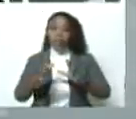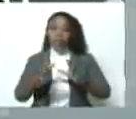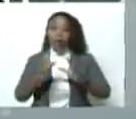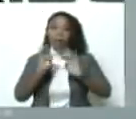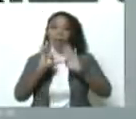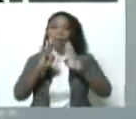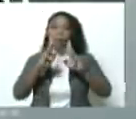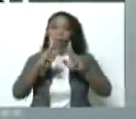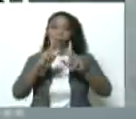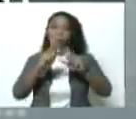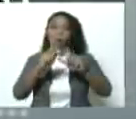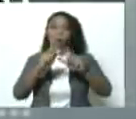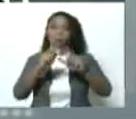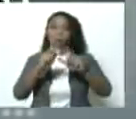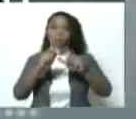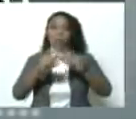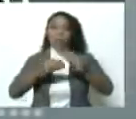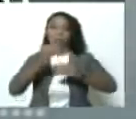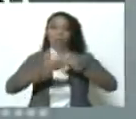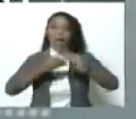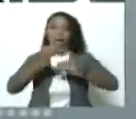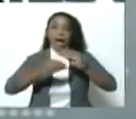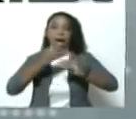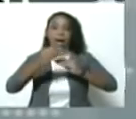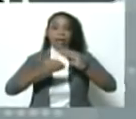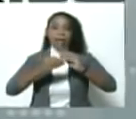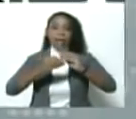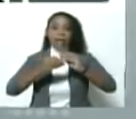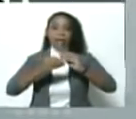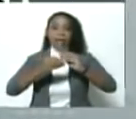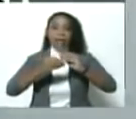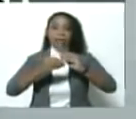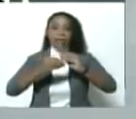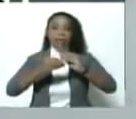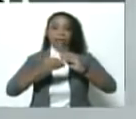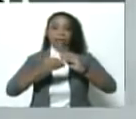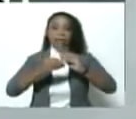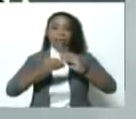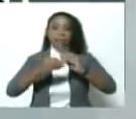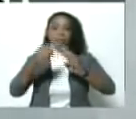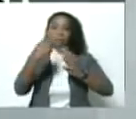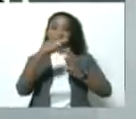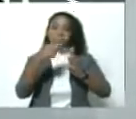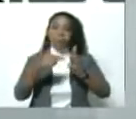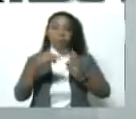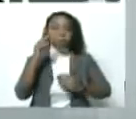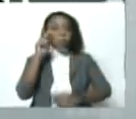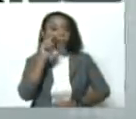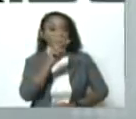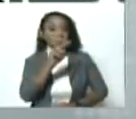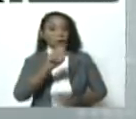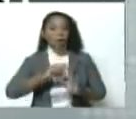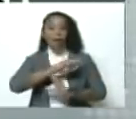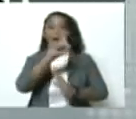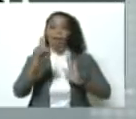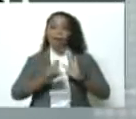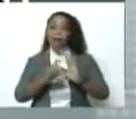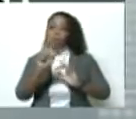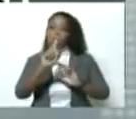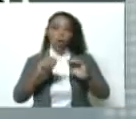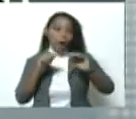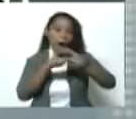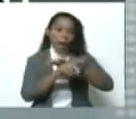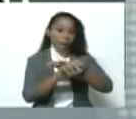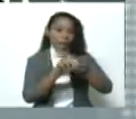se estila, donde se supone que ellos hacen una serie de observaciones generales, pero no entran a